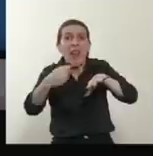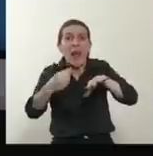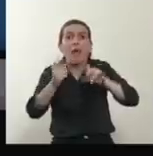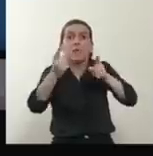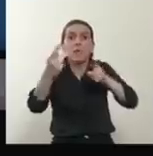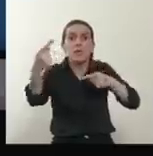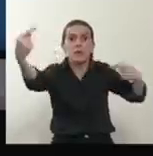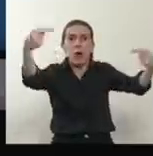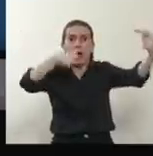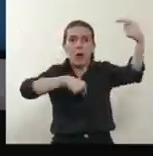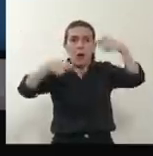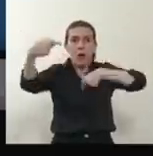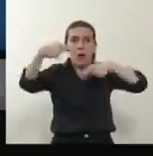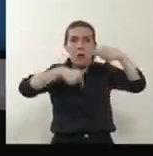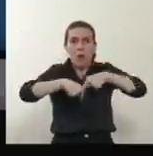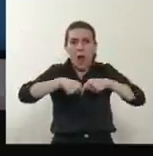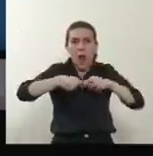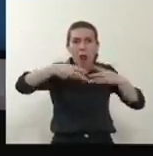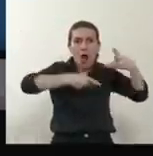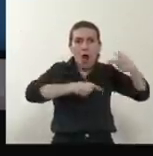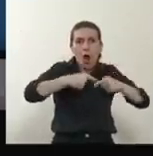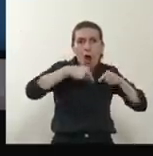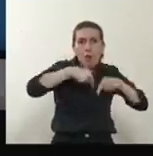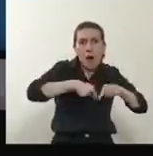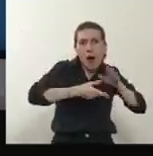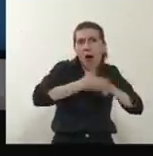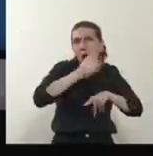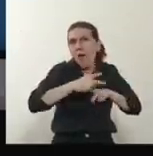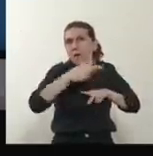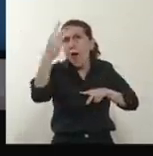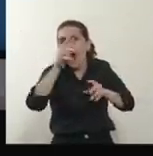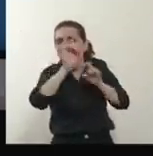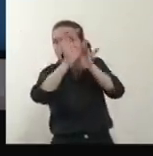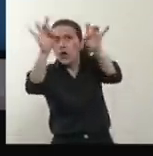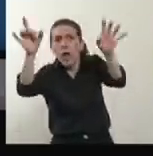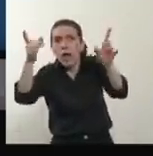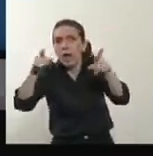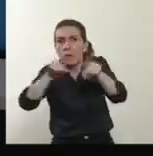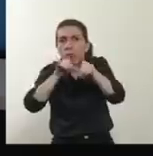del contagio que sacamos del área metropolitana de Buenos Aires, y así es el sur de Santa Fe.